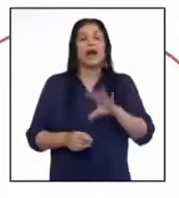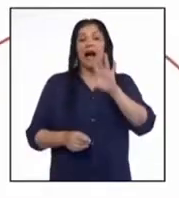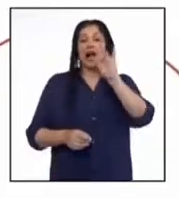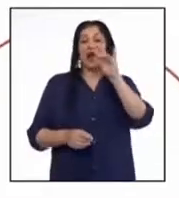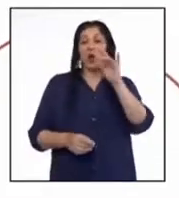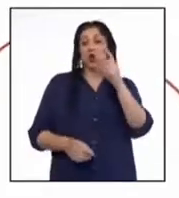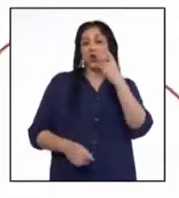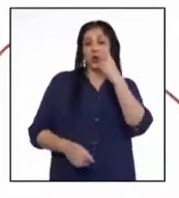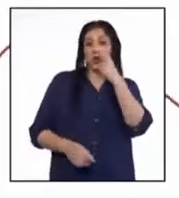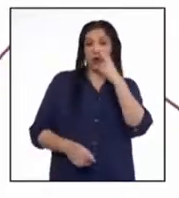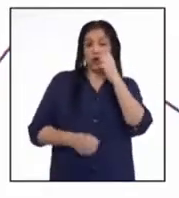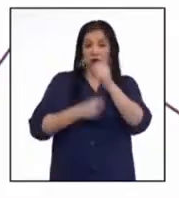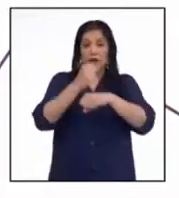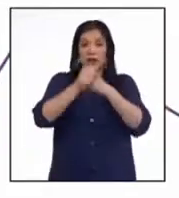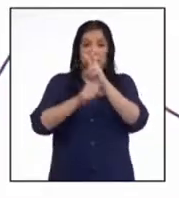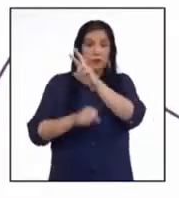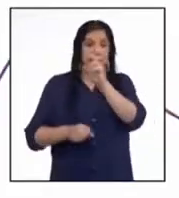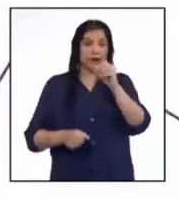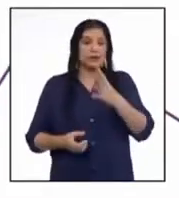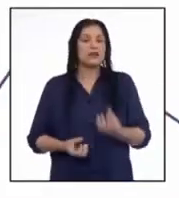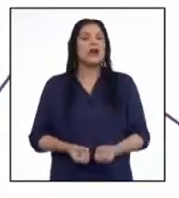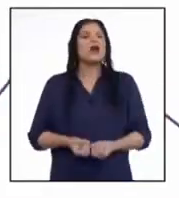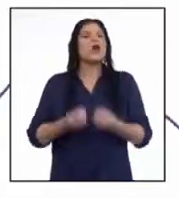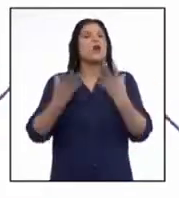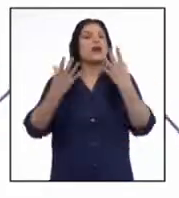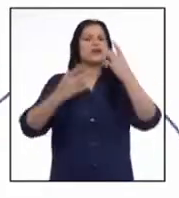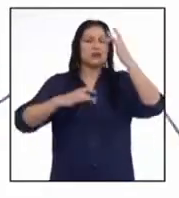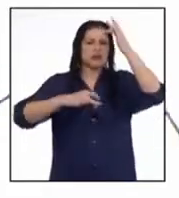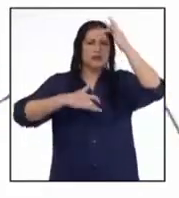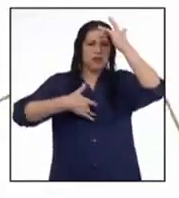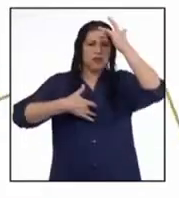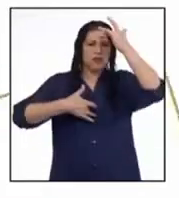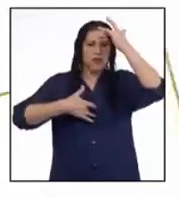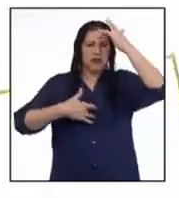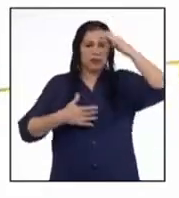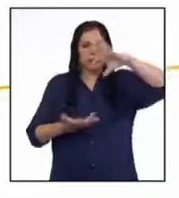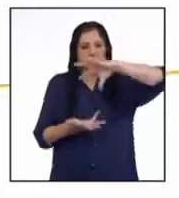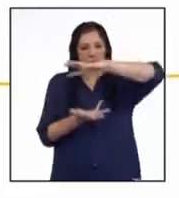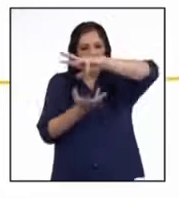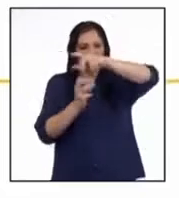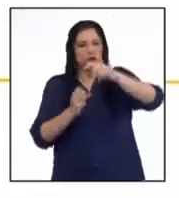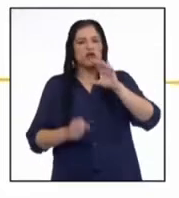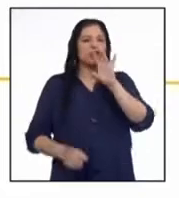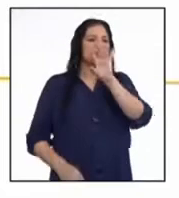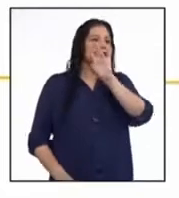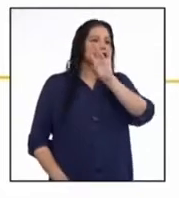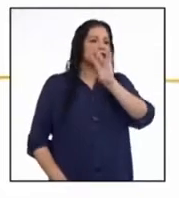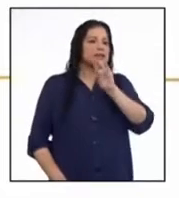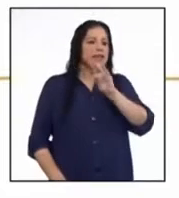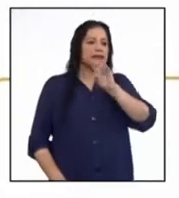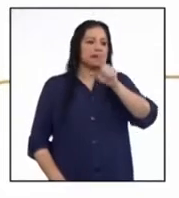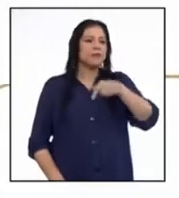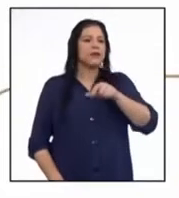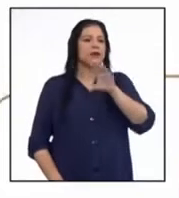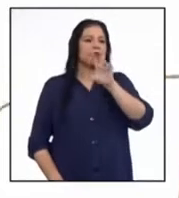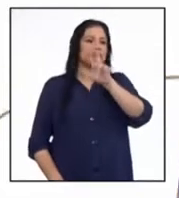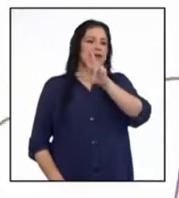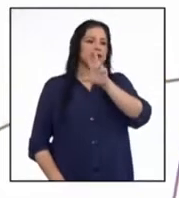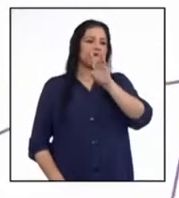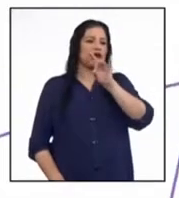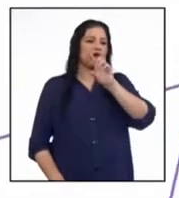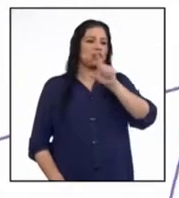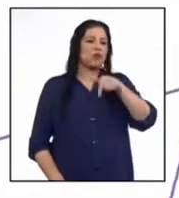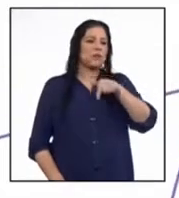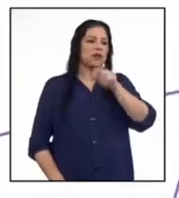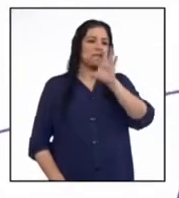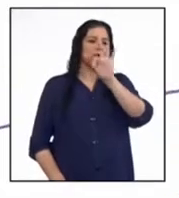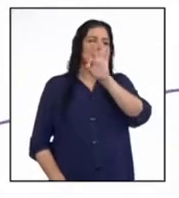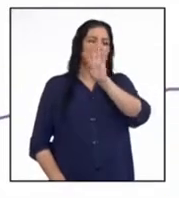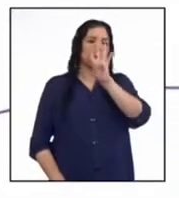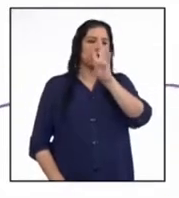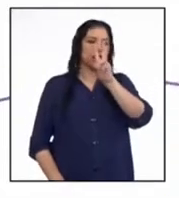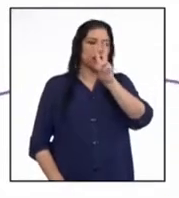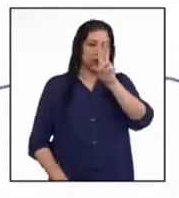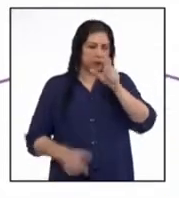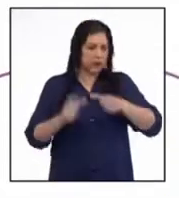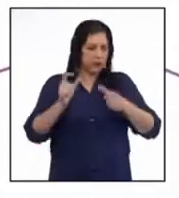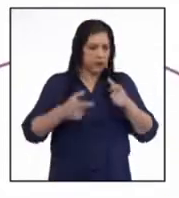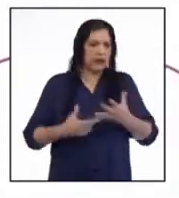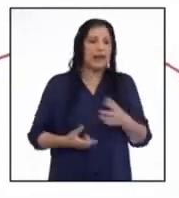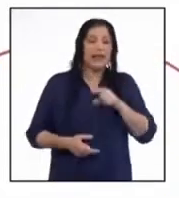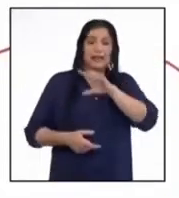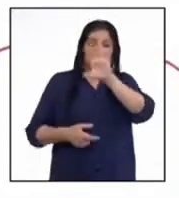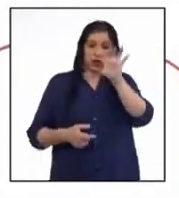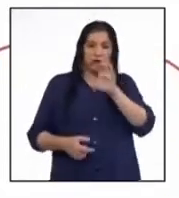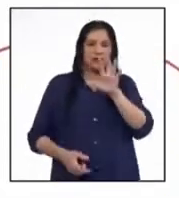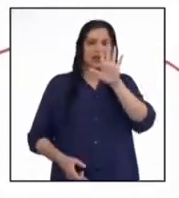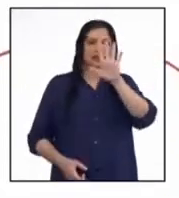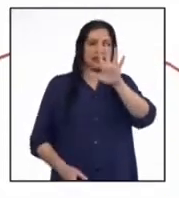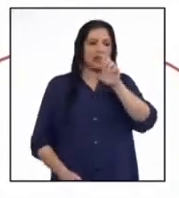junio del 2020, el total de infectados en el mundo era de 7.038.942 personas. De ese total, el